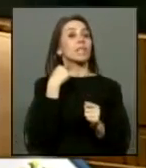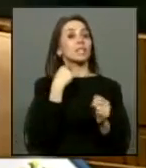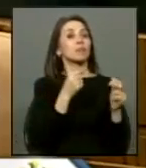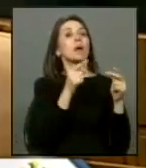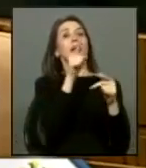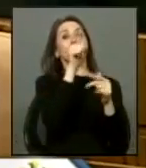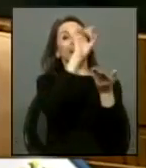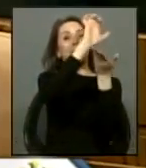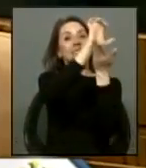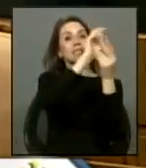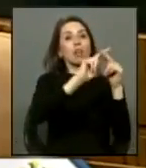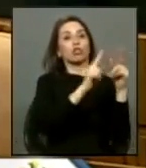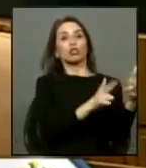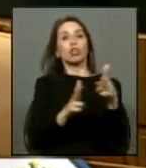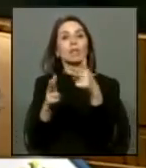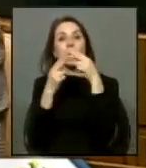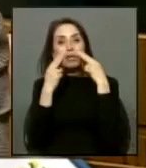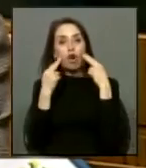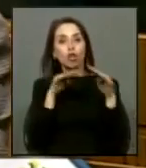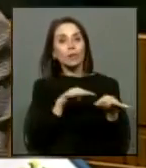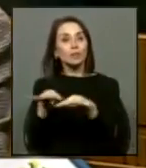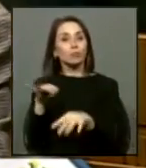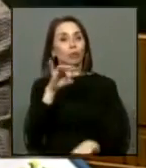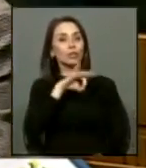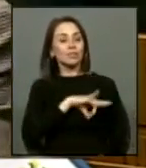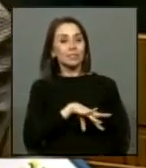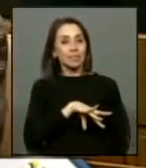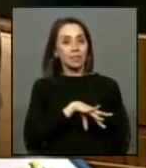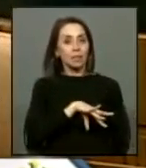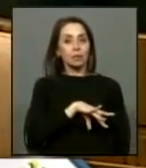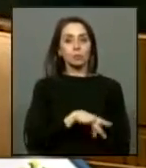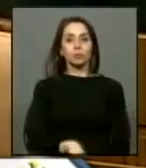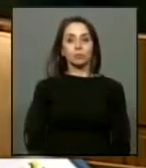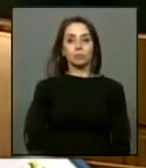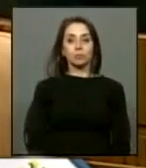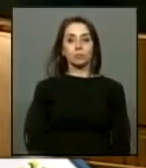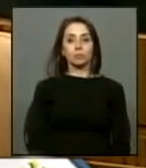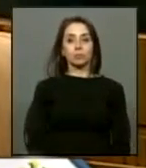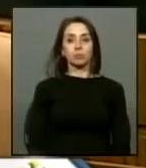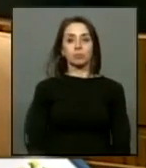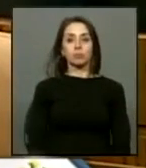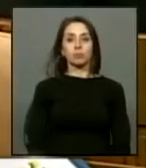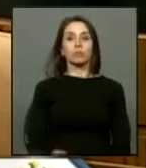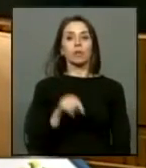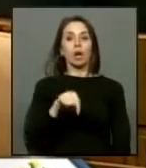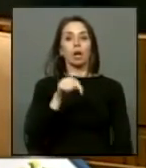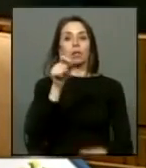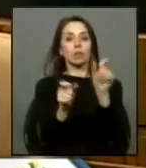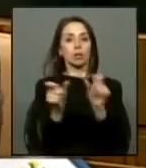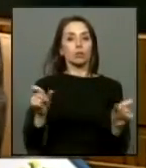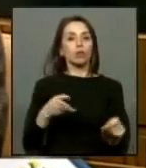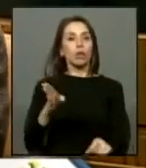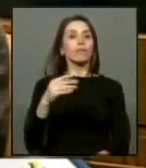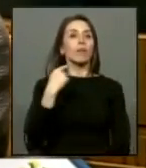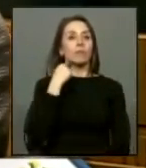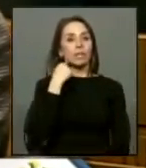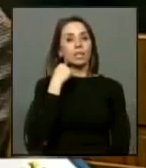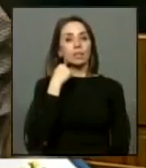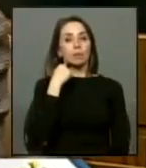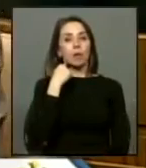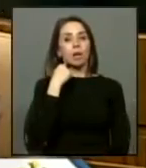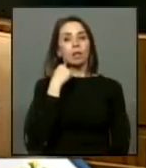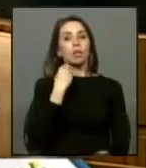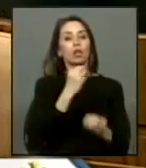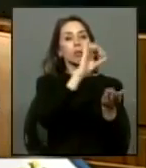terrorismo de estado ejercido en Chile y hoy día digamos siguen siendo víctimas por el tratamiento